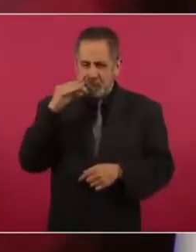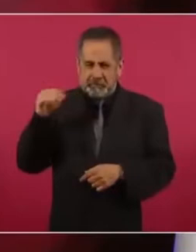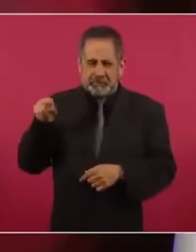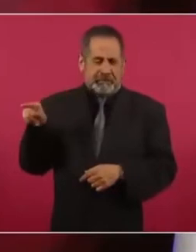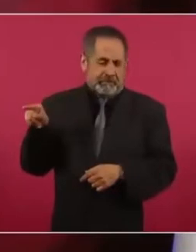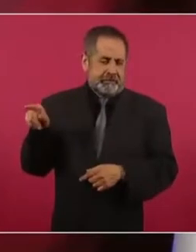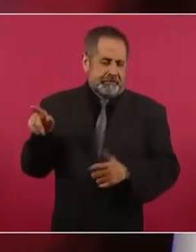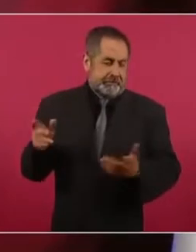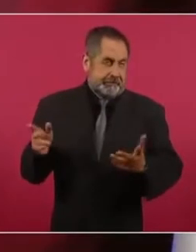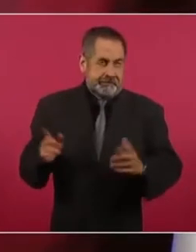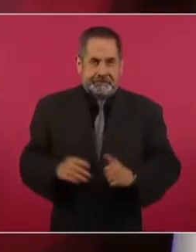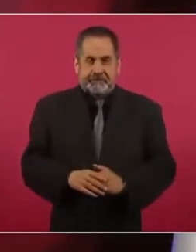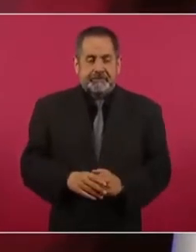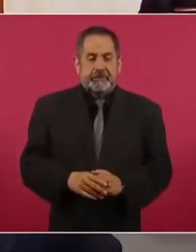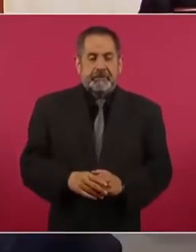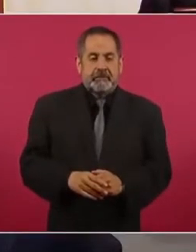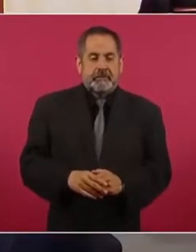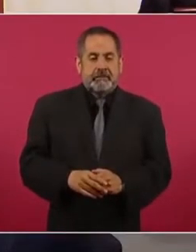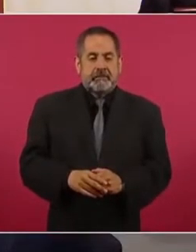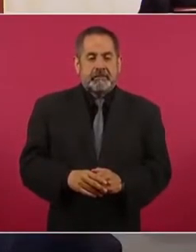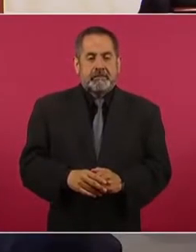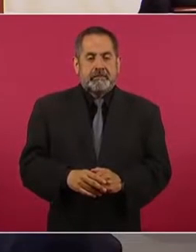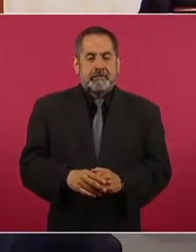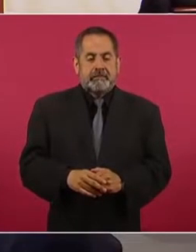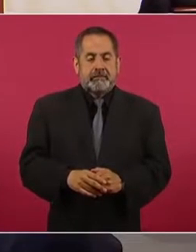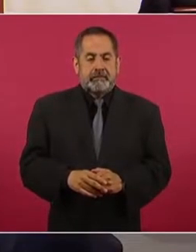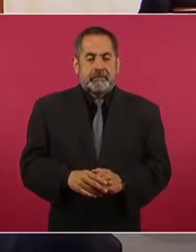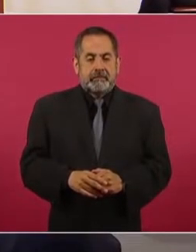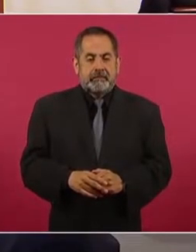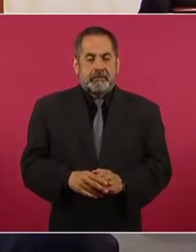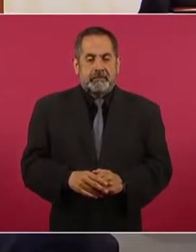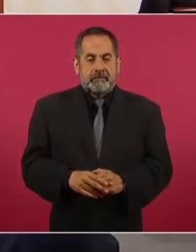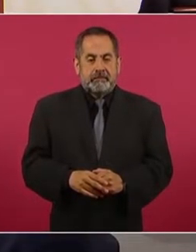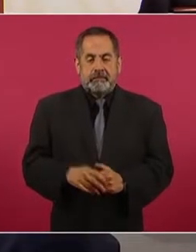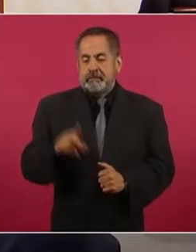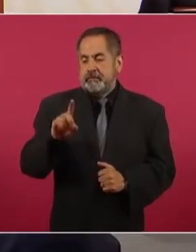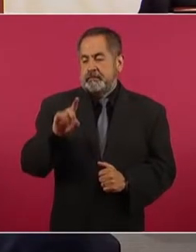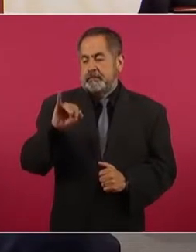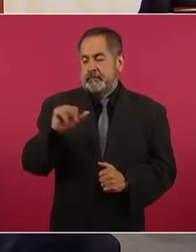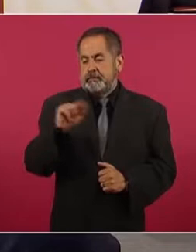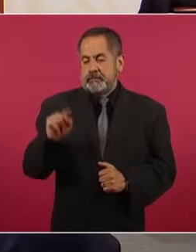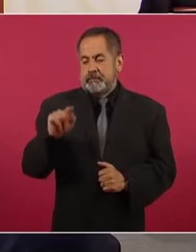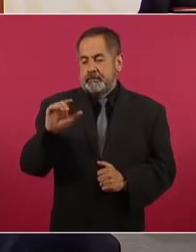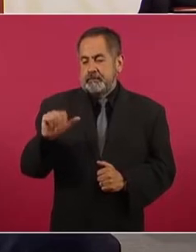Díaz-Canel.